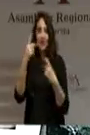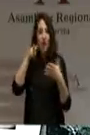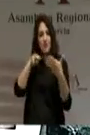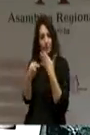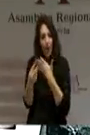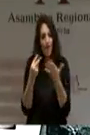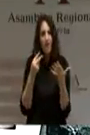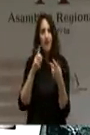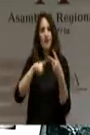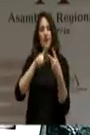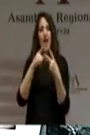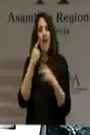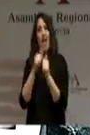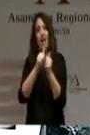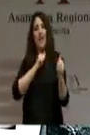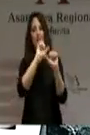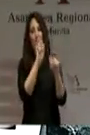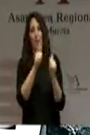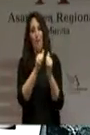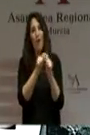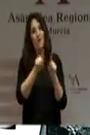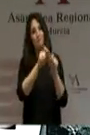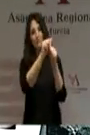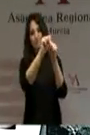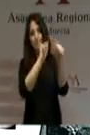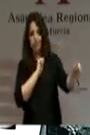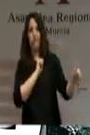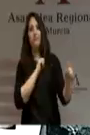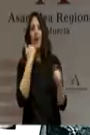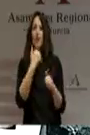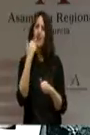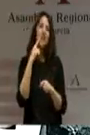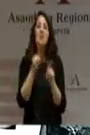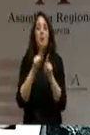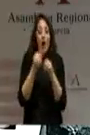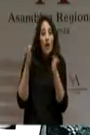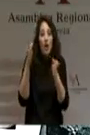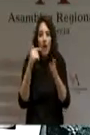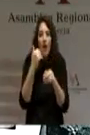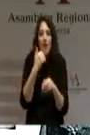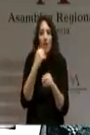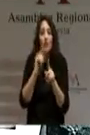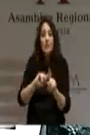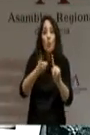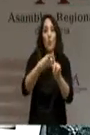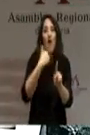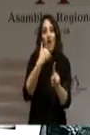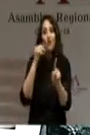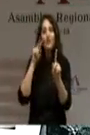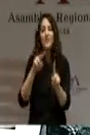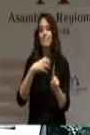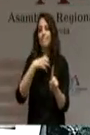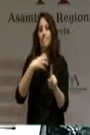ejemplaridad. Podríamos hablar de que no se vislumbra la salida ni la mejora, de que no hay sectores alternativos o